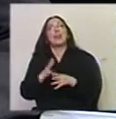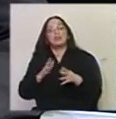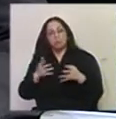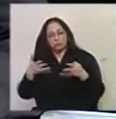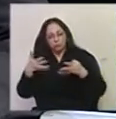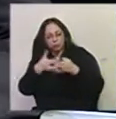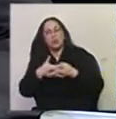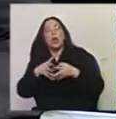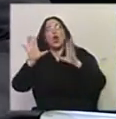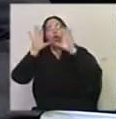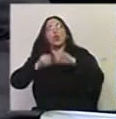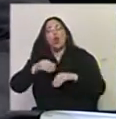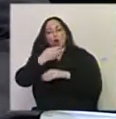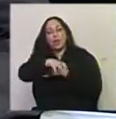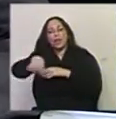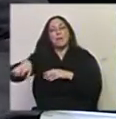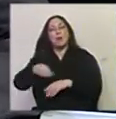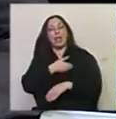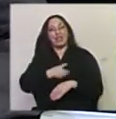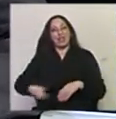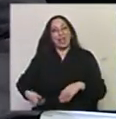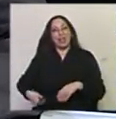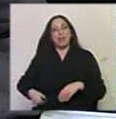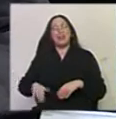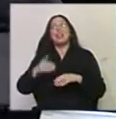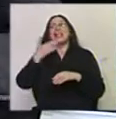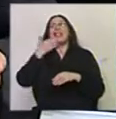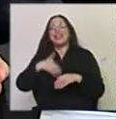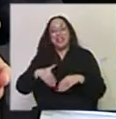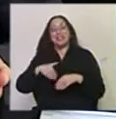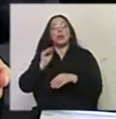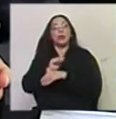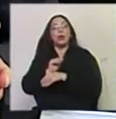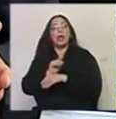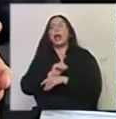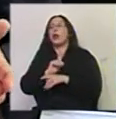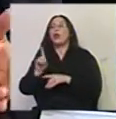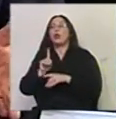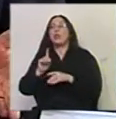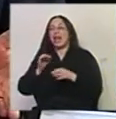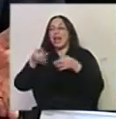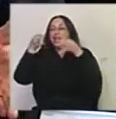todos los organismos del Estado que, de alguna manera, entienden en cultura, aunque no sean expresamente